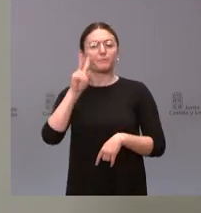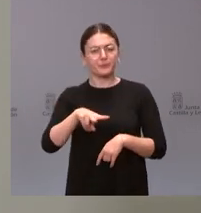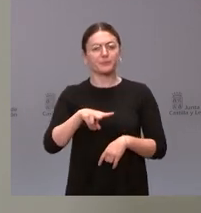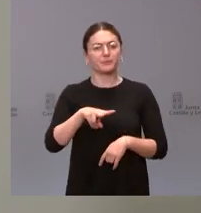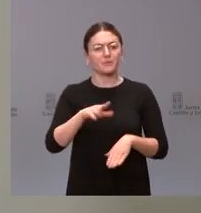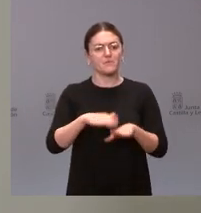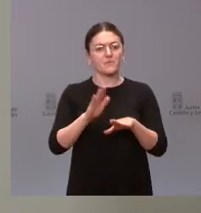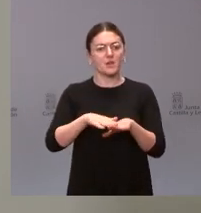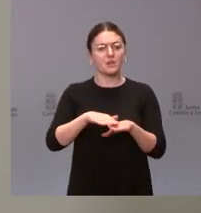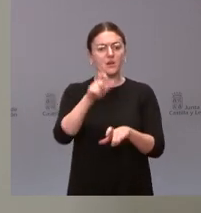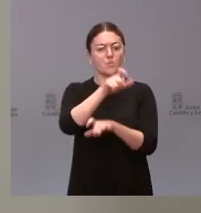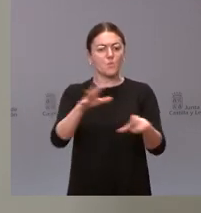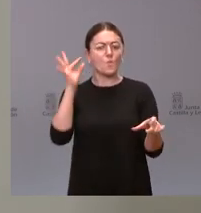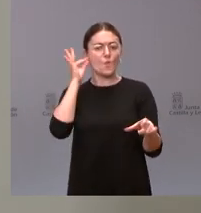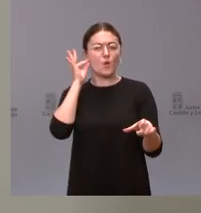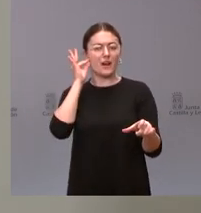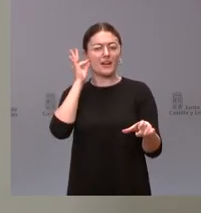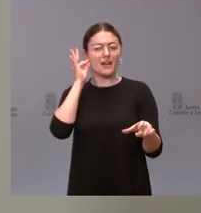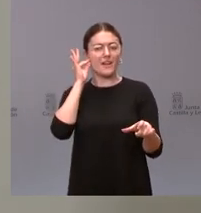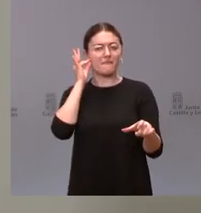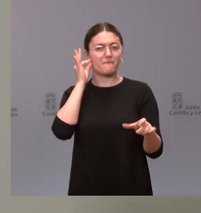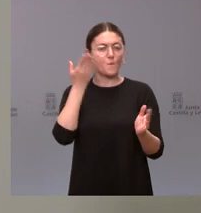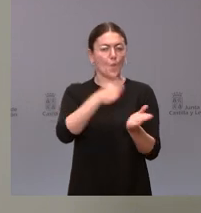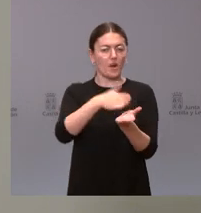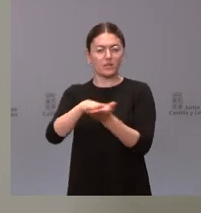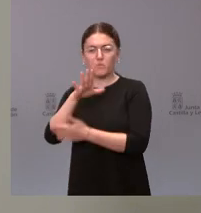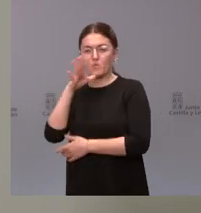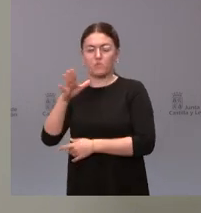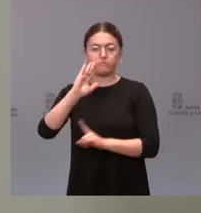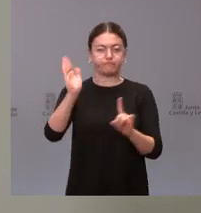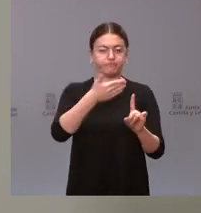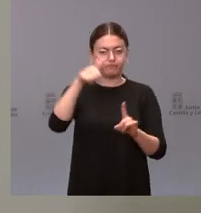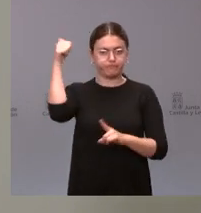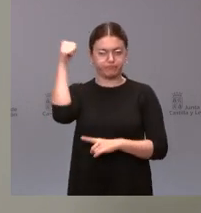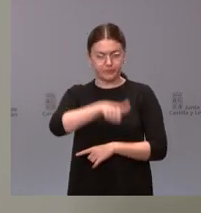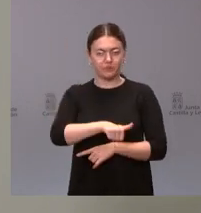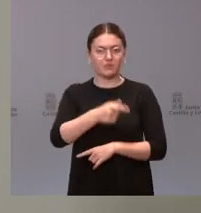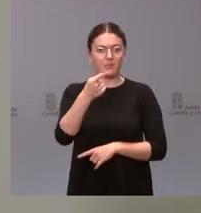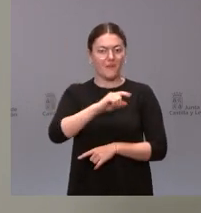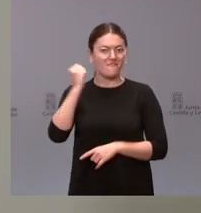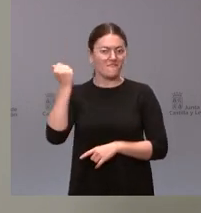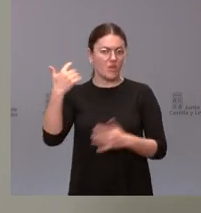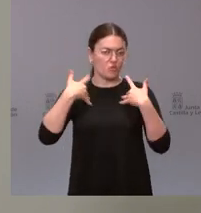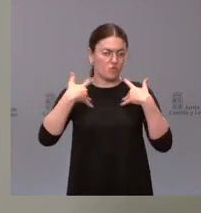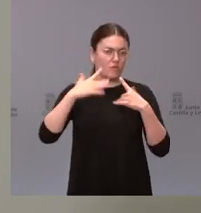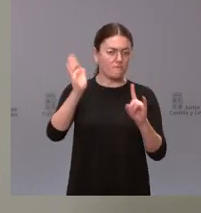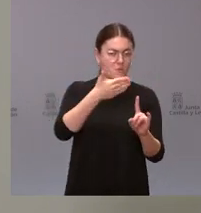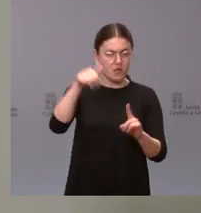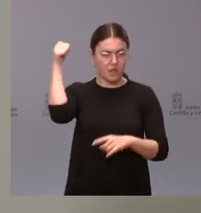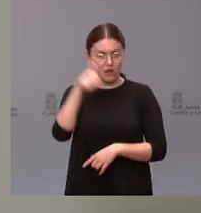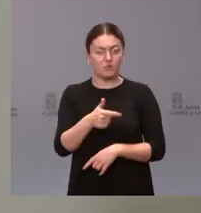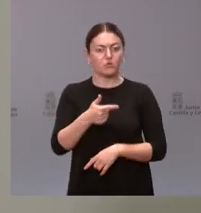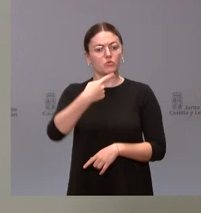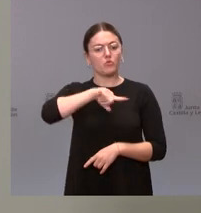las mujeres víctimas de violencia de género y lo que hacemos y ustedes lo conocen también en el programa de la Junta de Castilla y León es poner de manifiesto